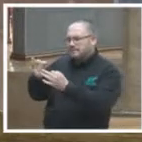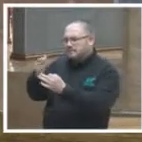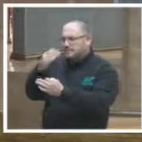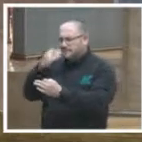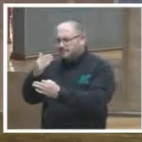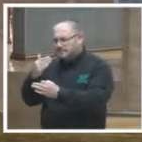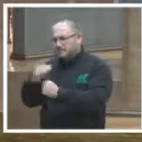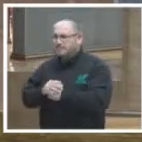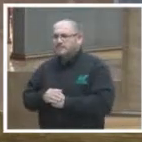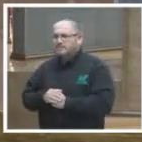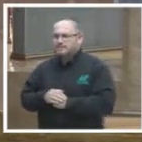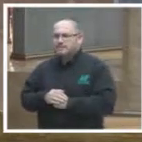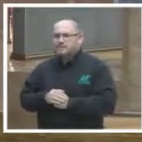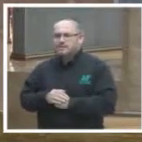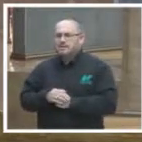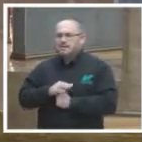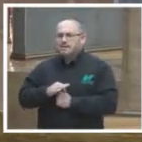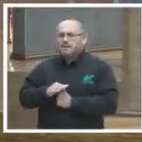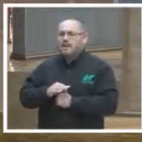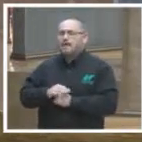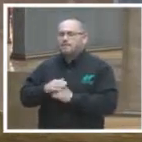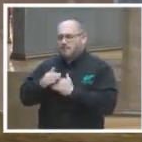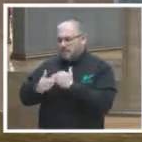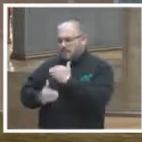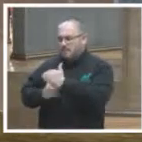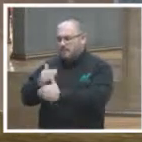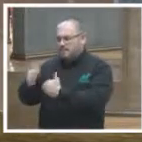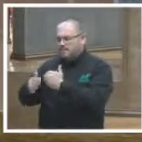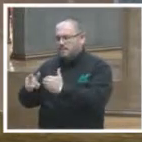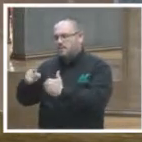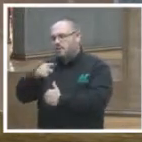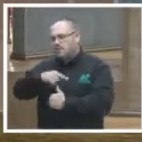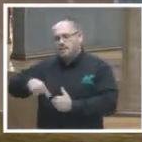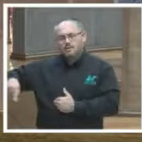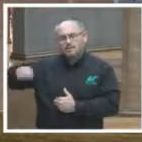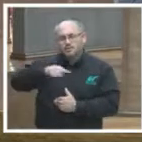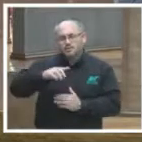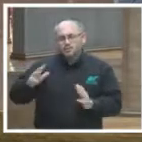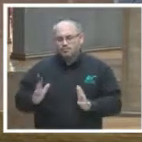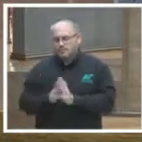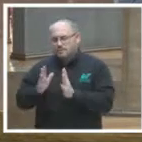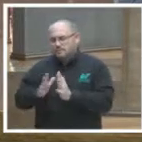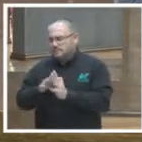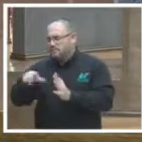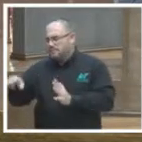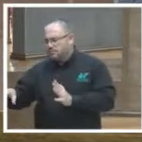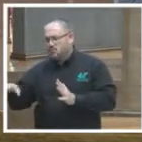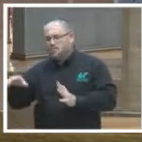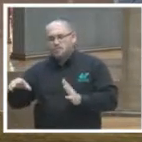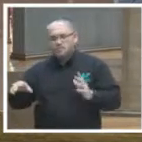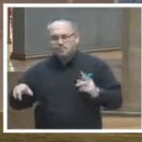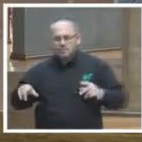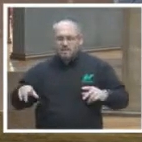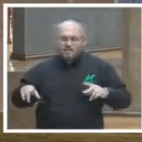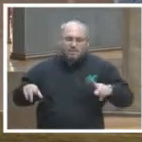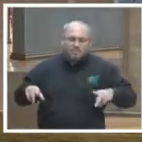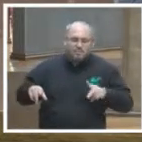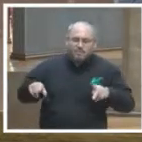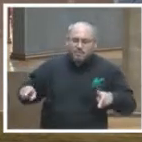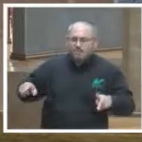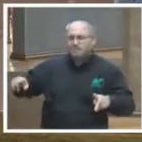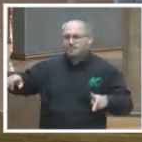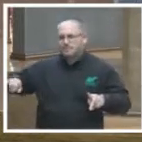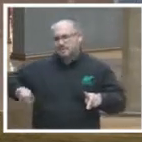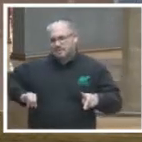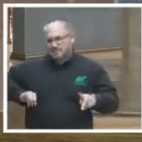de desarrollo en general y de participación política o de participación ciudadana también